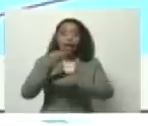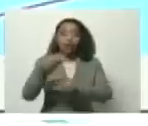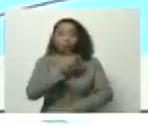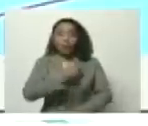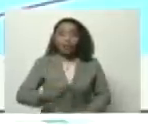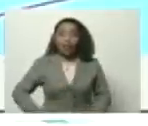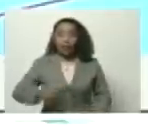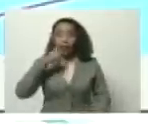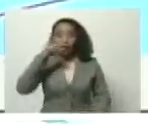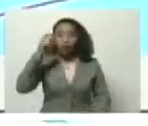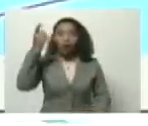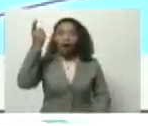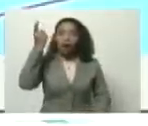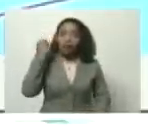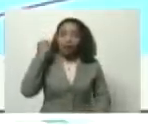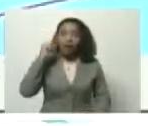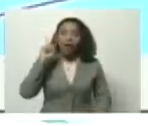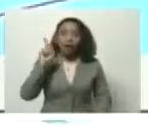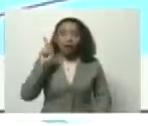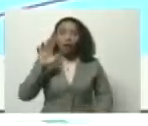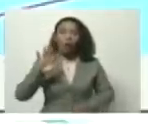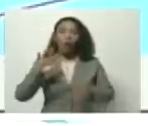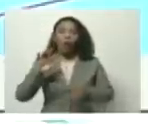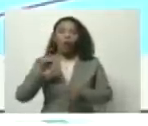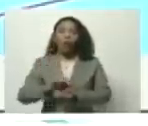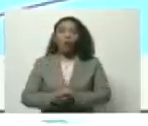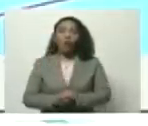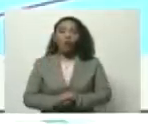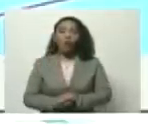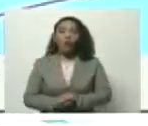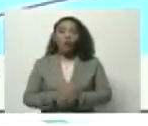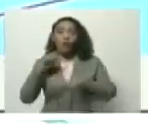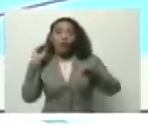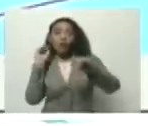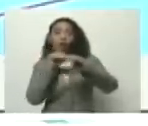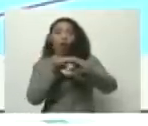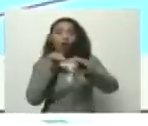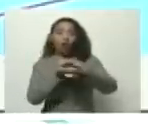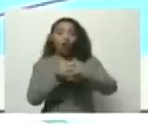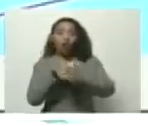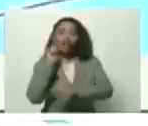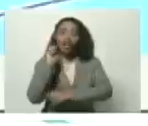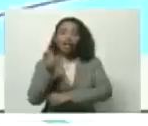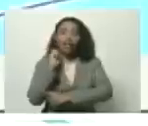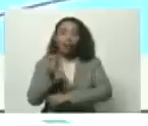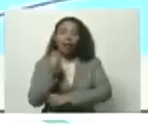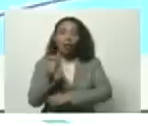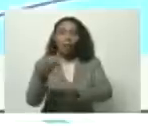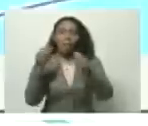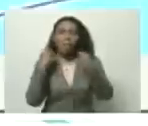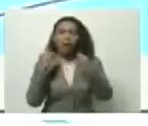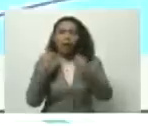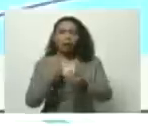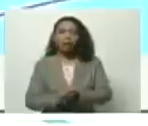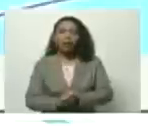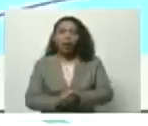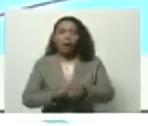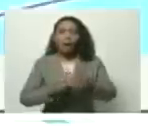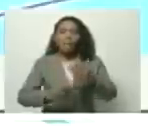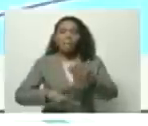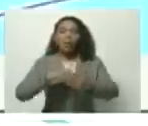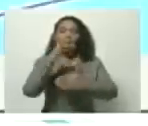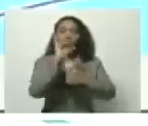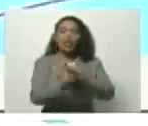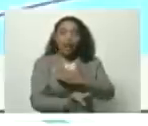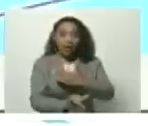Nicolás Maduro ayer es un fondo de financiamiento, José Ramón, para proyectos productivos